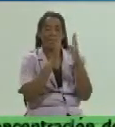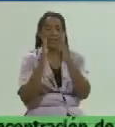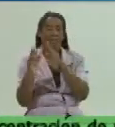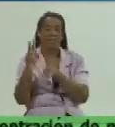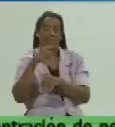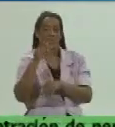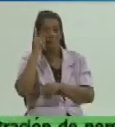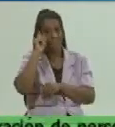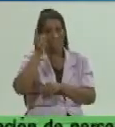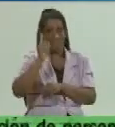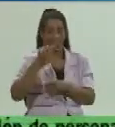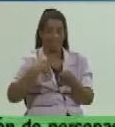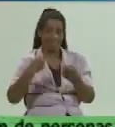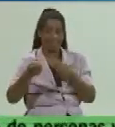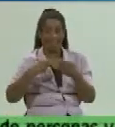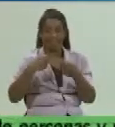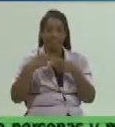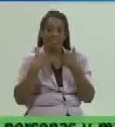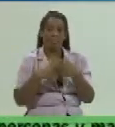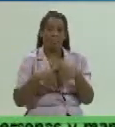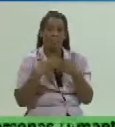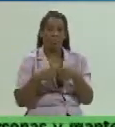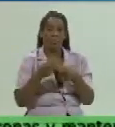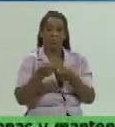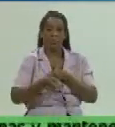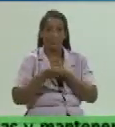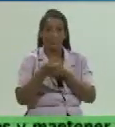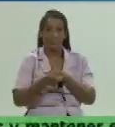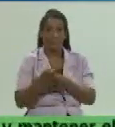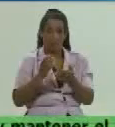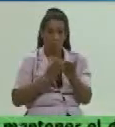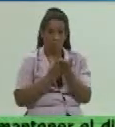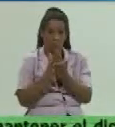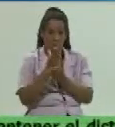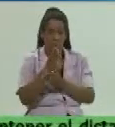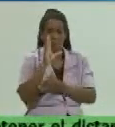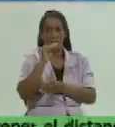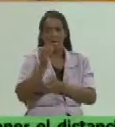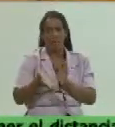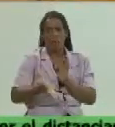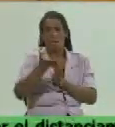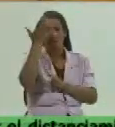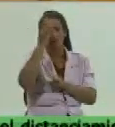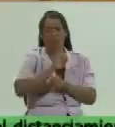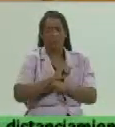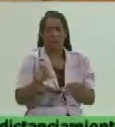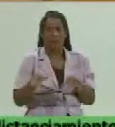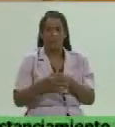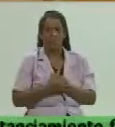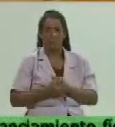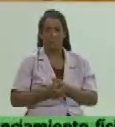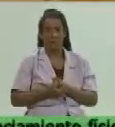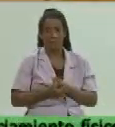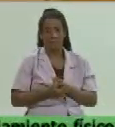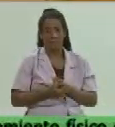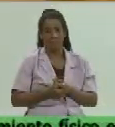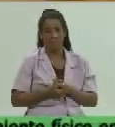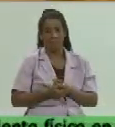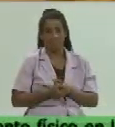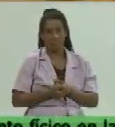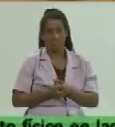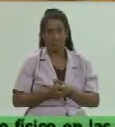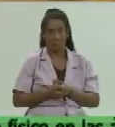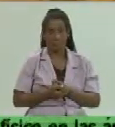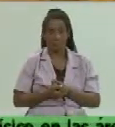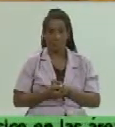de comercialización de productos agropecuarios continuamos hablando alto y claro bueno según el estudio que hicimos allí con el secretario del